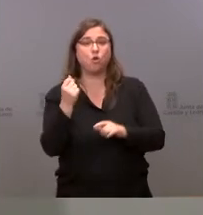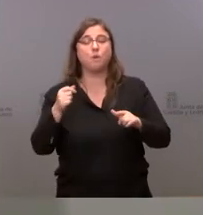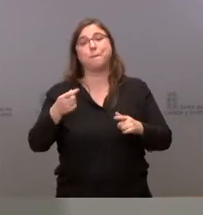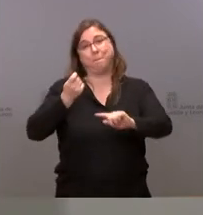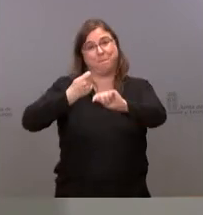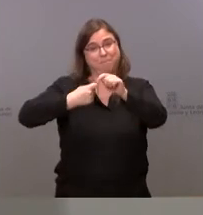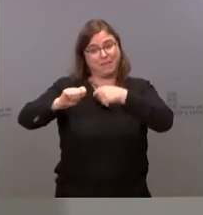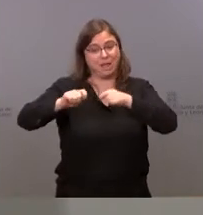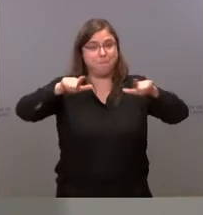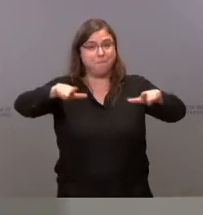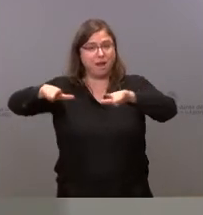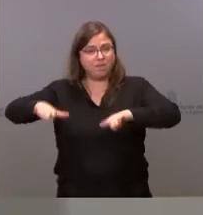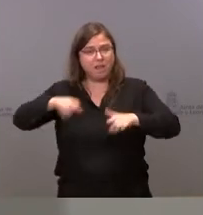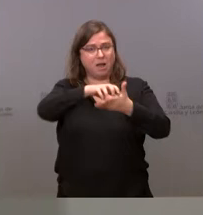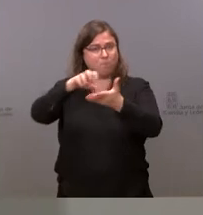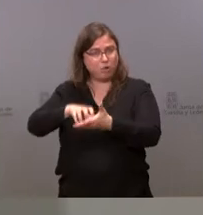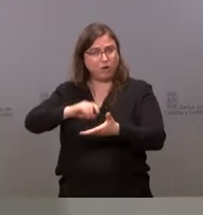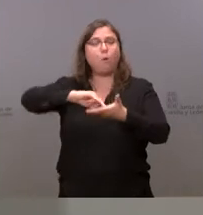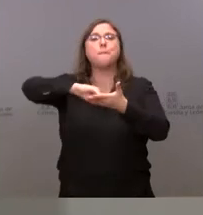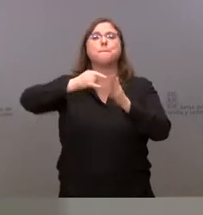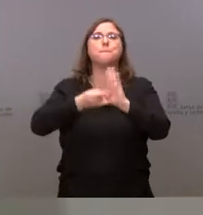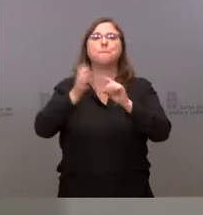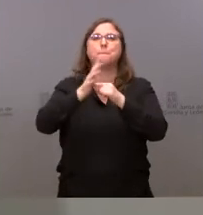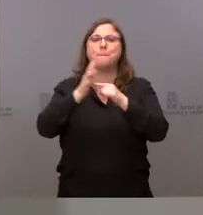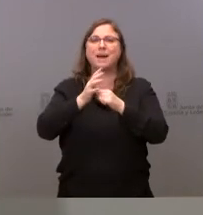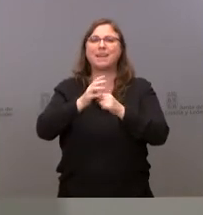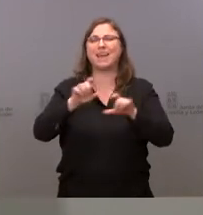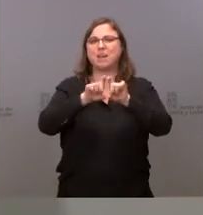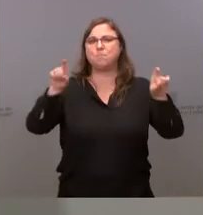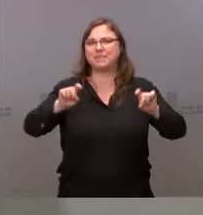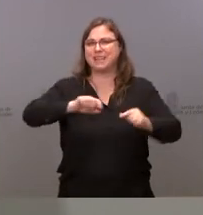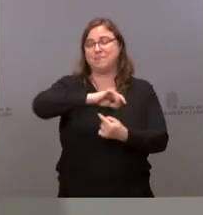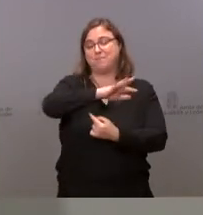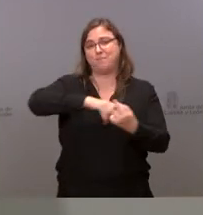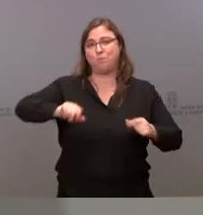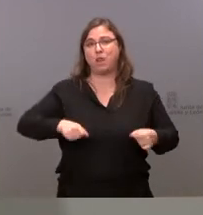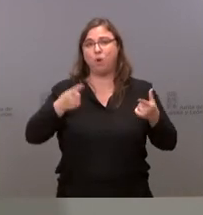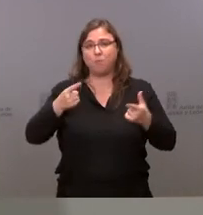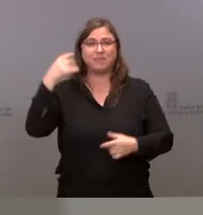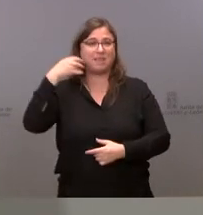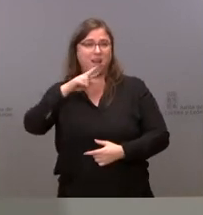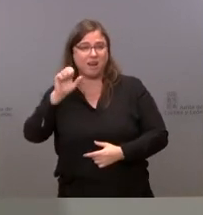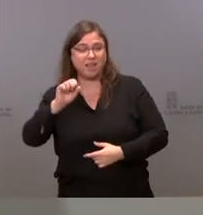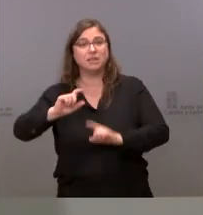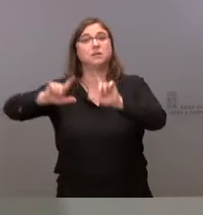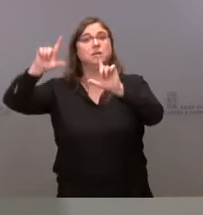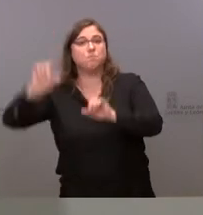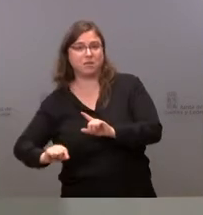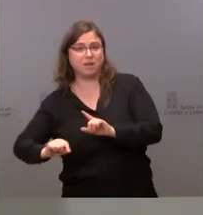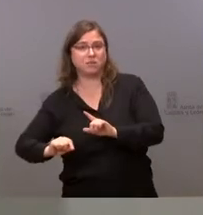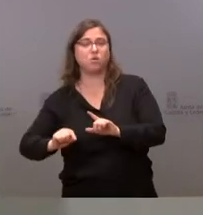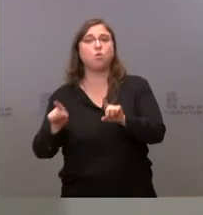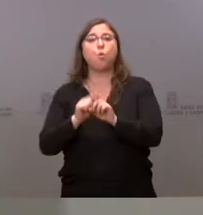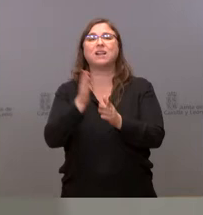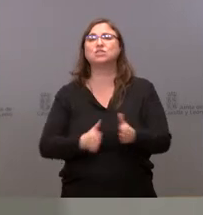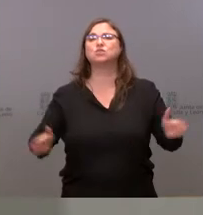venta de las parcelas del Parque Empresarial del Medio Ambiente respecto del coste de generación y producción del mismo por un importe